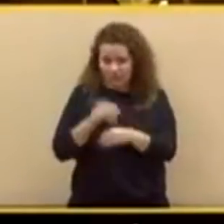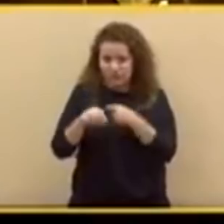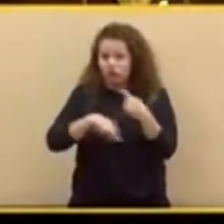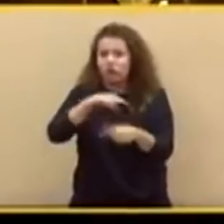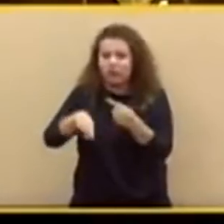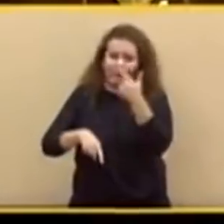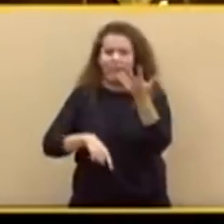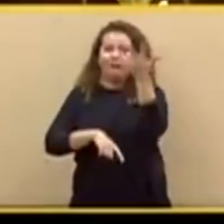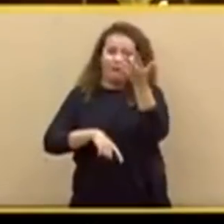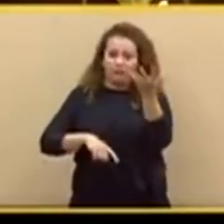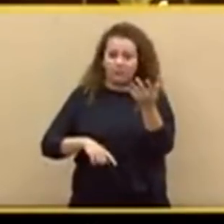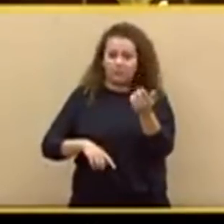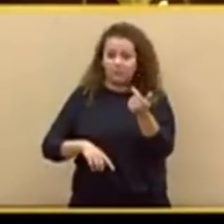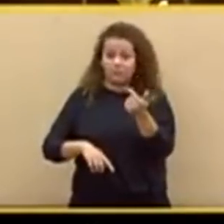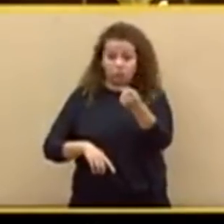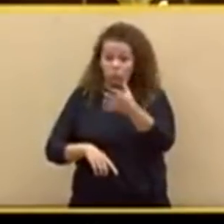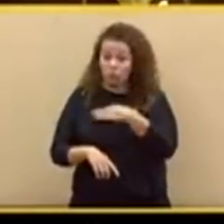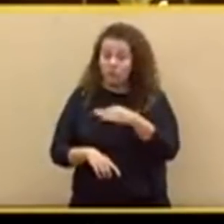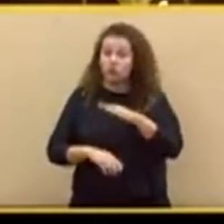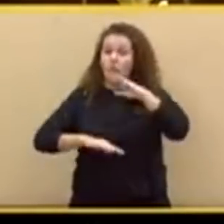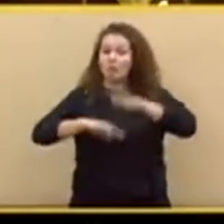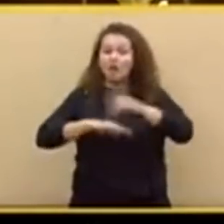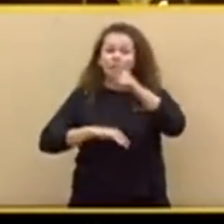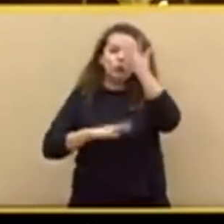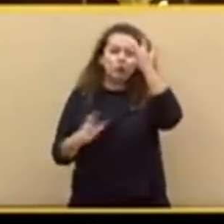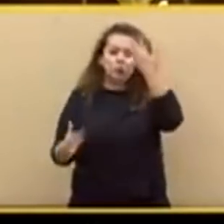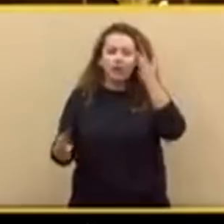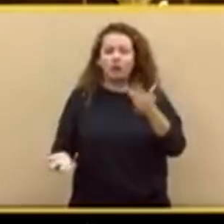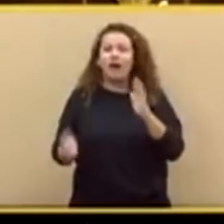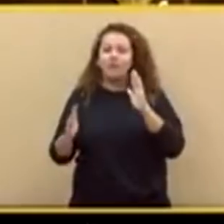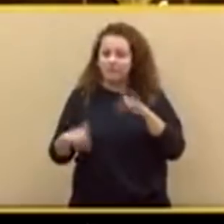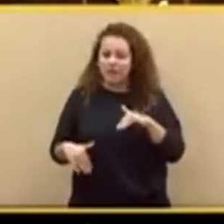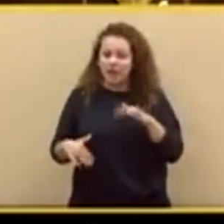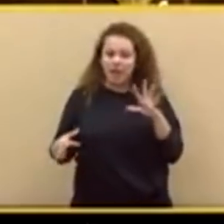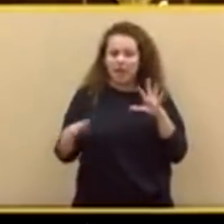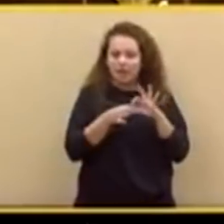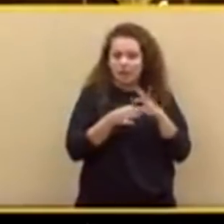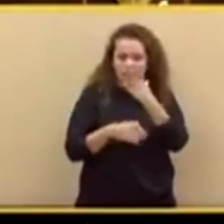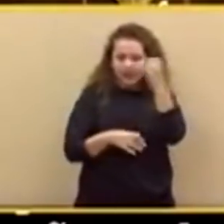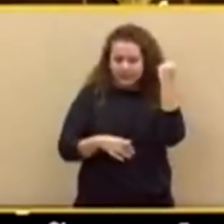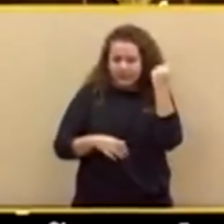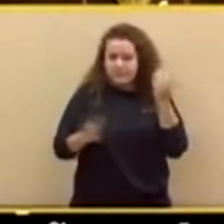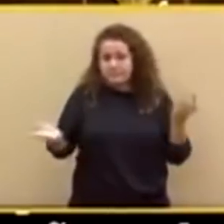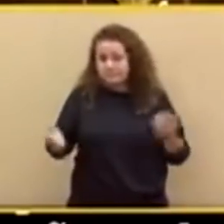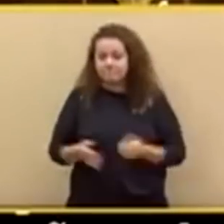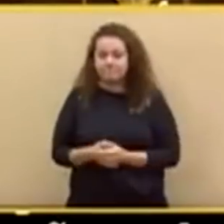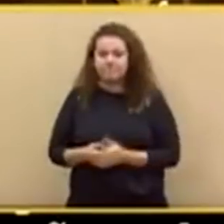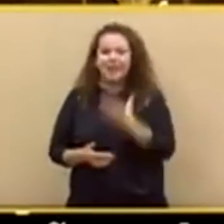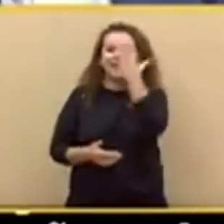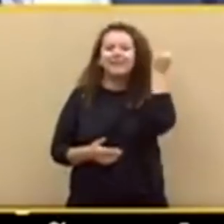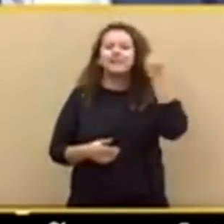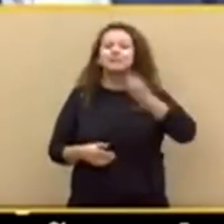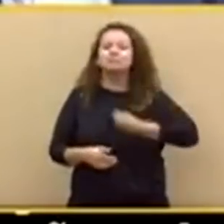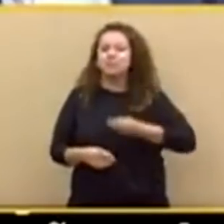cumplir únicamente su sueño en fatal abrazo con el señor Iglesias. Y el señor Iglesias tiene el mismo cuadro que usted.